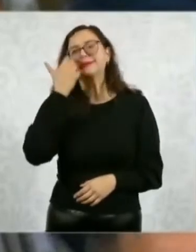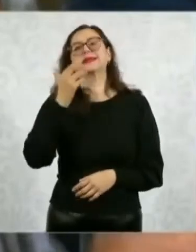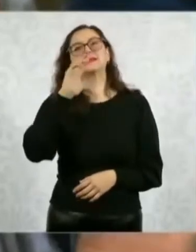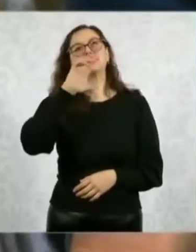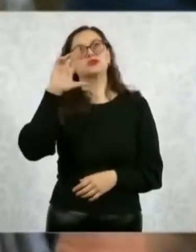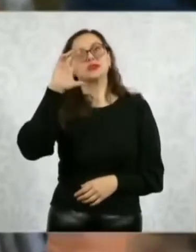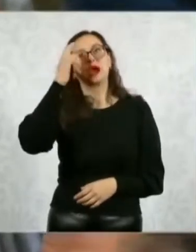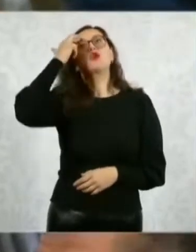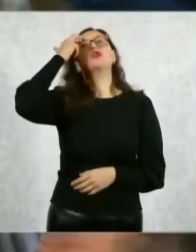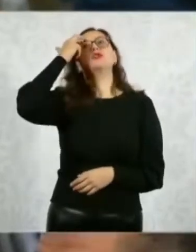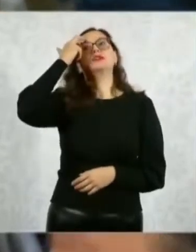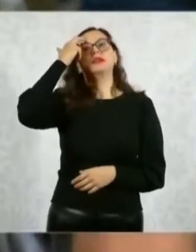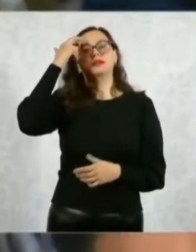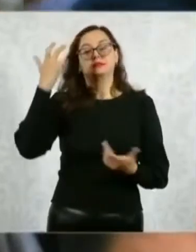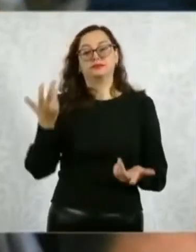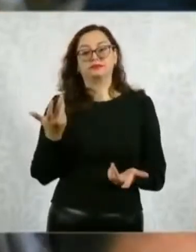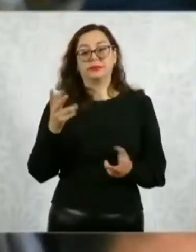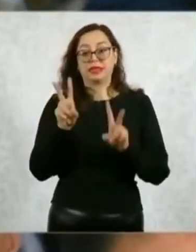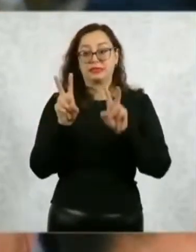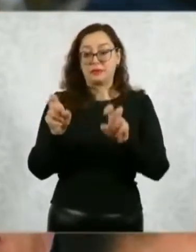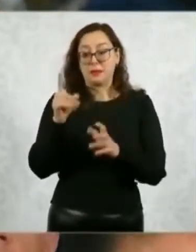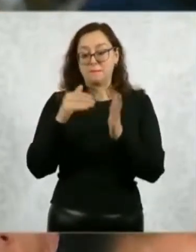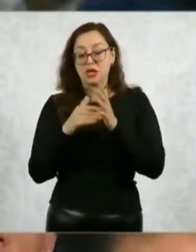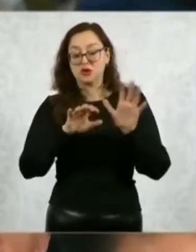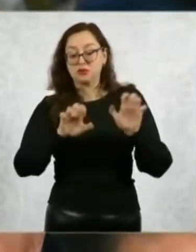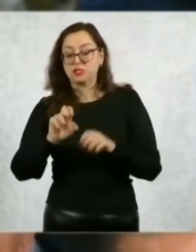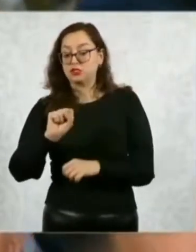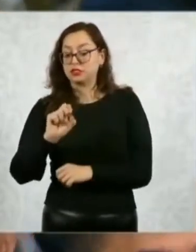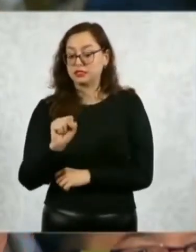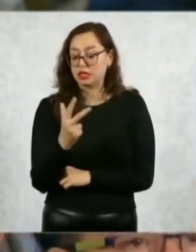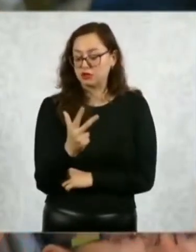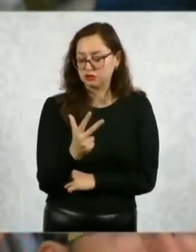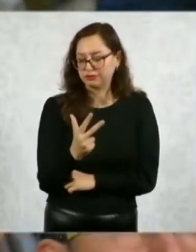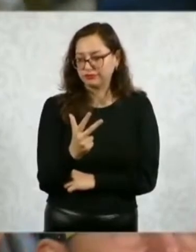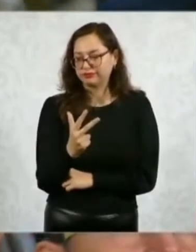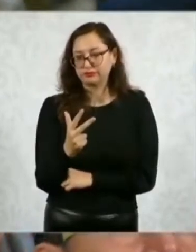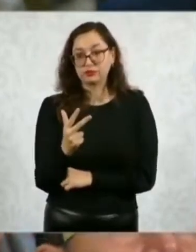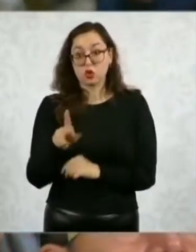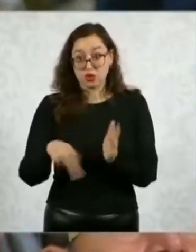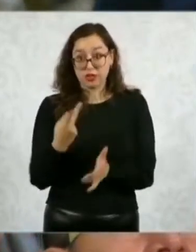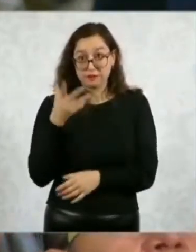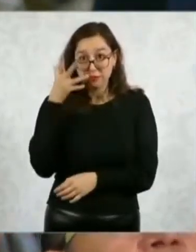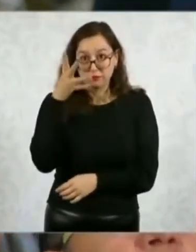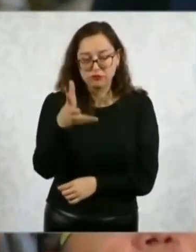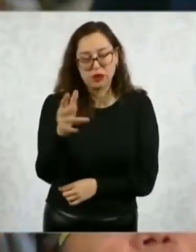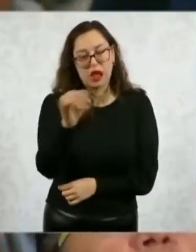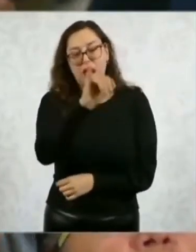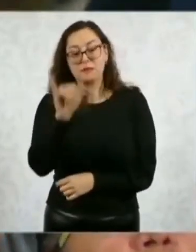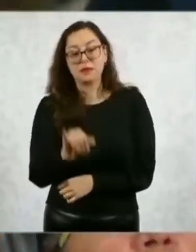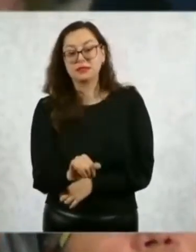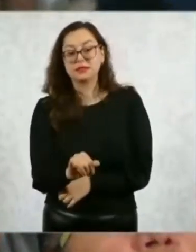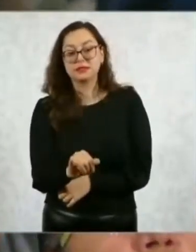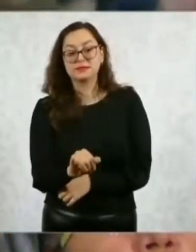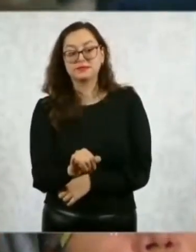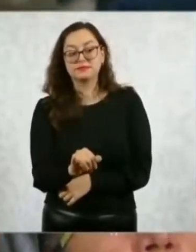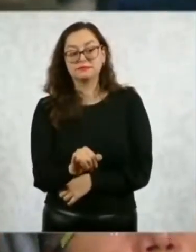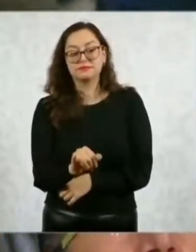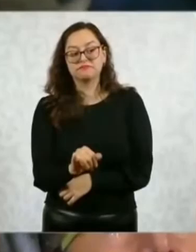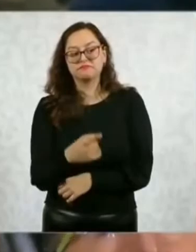planteo de esta manera porque muchos no estuvimos de acuerdo, se lo mencionamos al expresidente Andrés Manuel López Obrador con el perdón sí, olvido no.